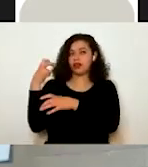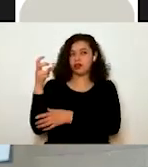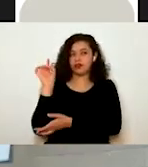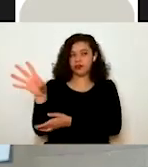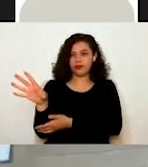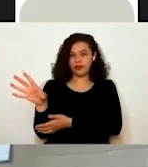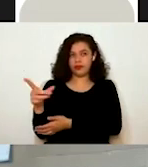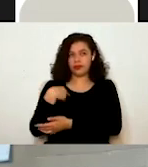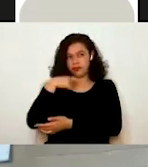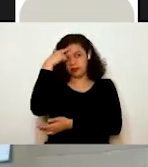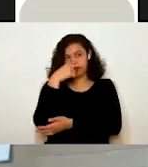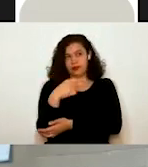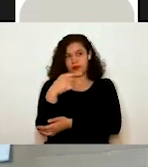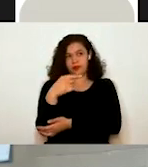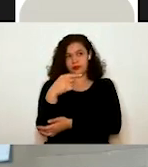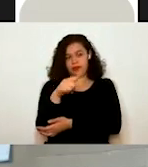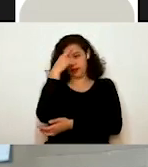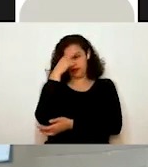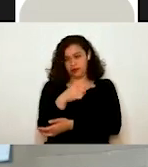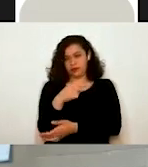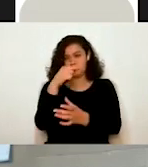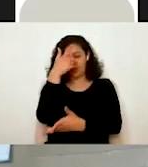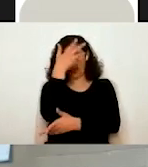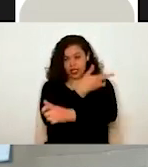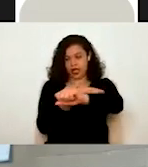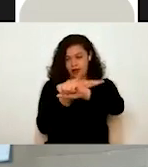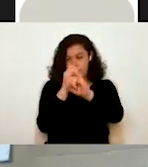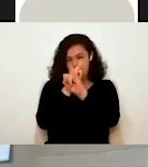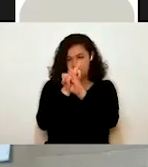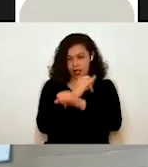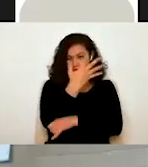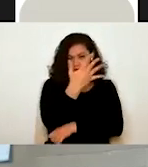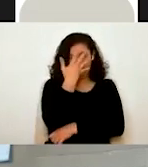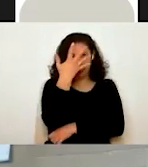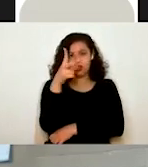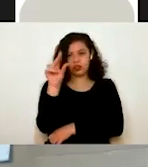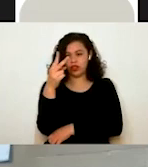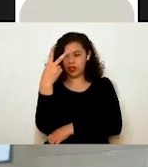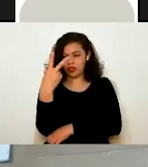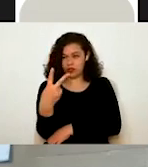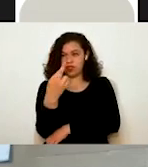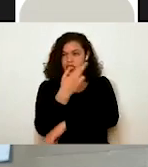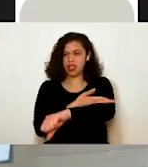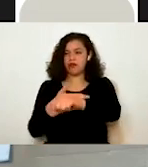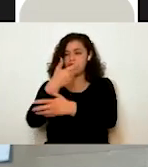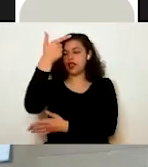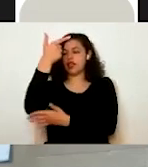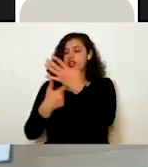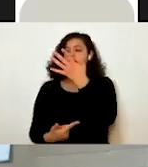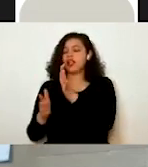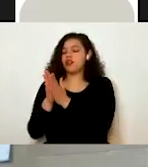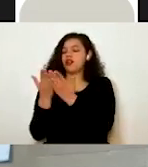a la solicitud que se realizó a través de la plataforma de trámite digital, folio 5582 del trámite de libros contables diario y mayor,